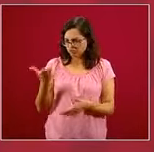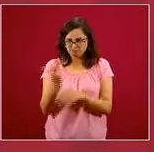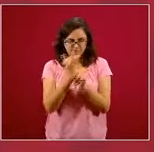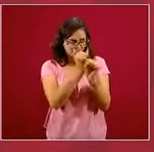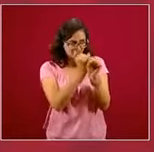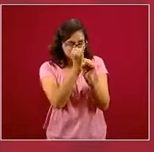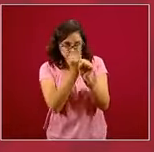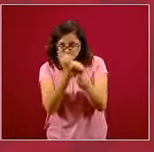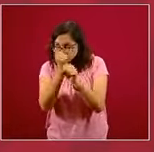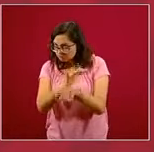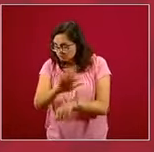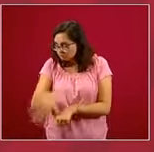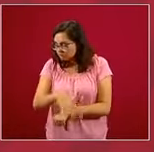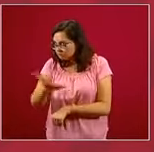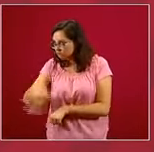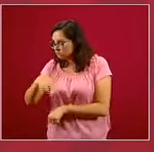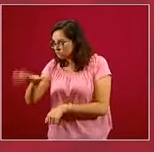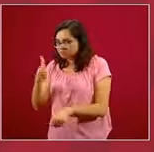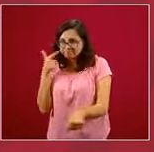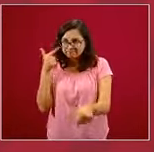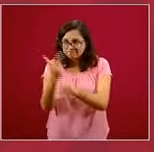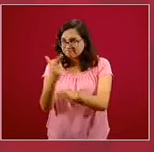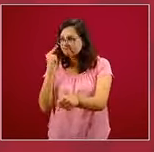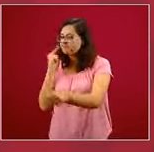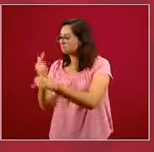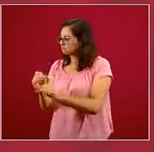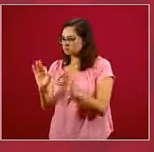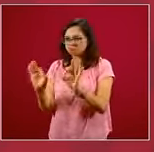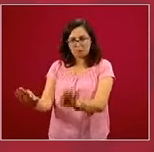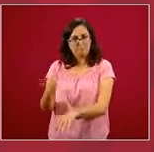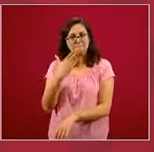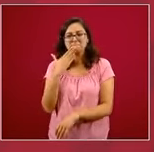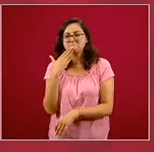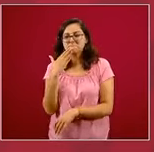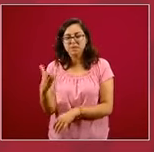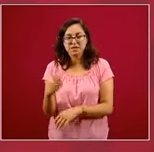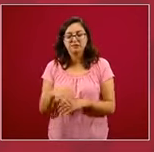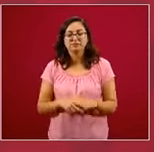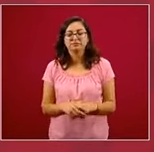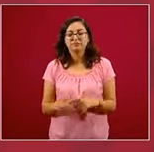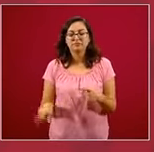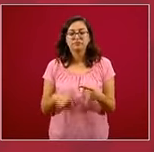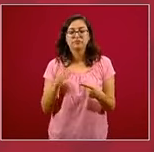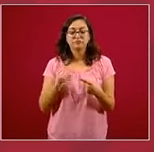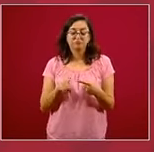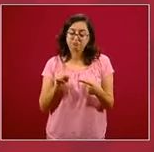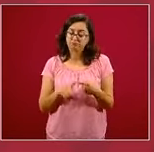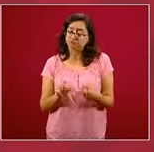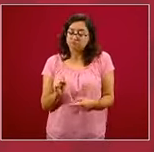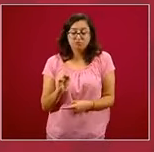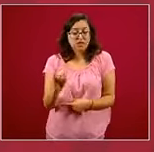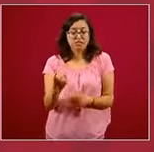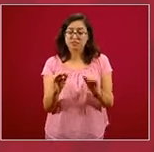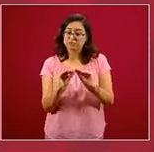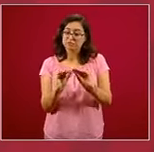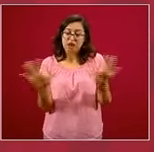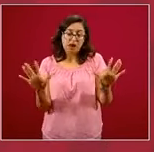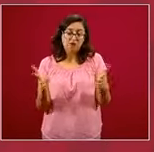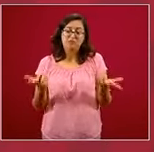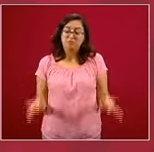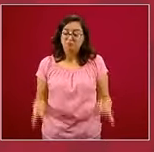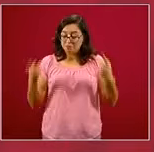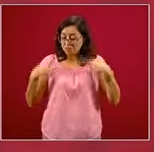explore los distintos males de la sociedad. Sobre lo primero, definitivamente, la pobreza,